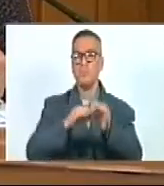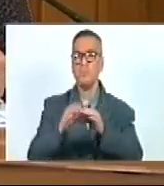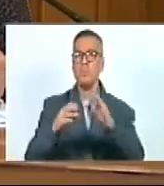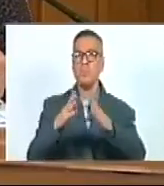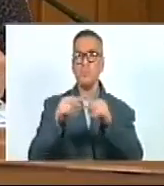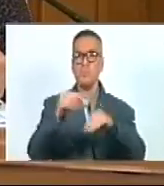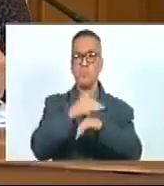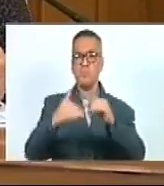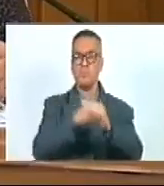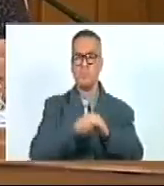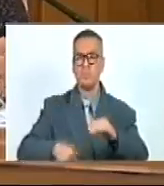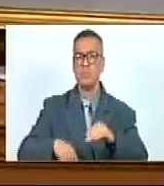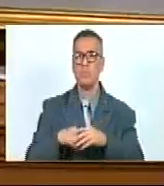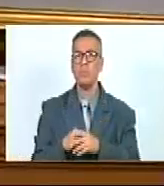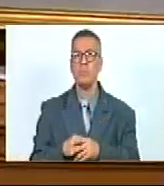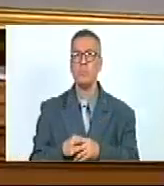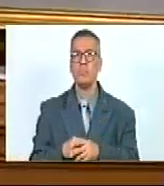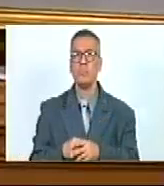Esto, ciudadano vicepresidente.